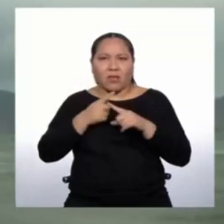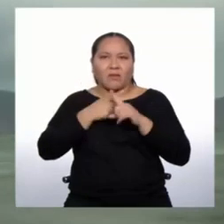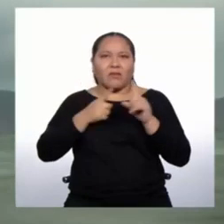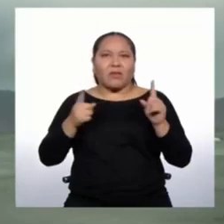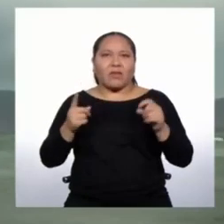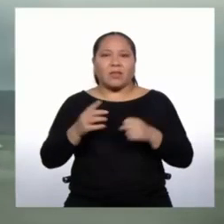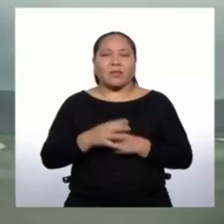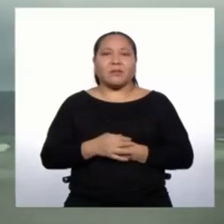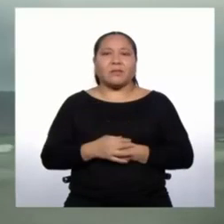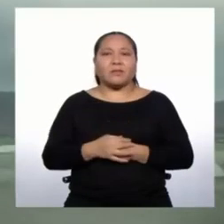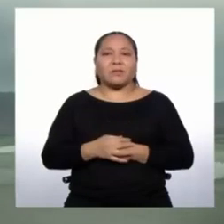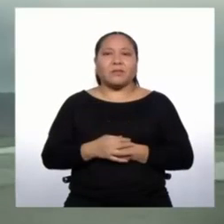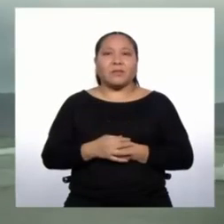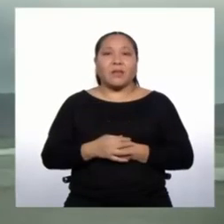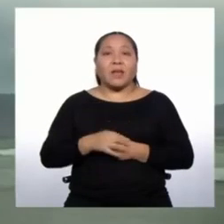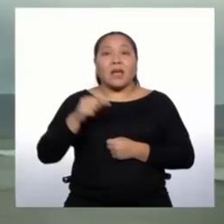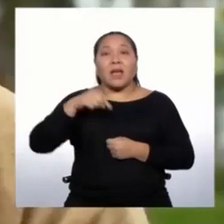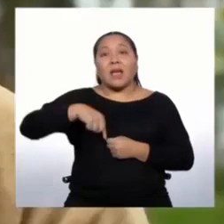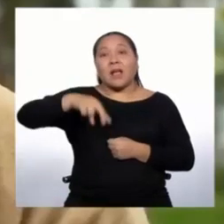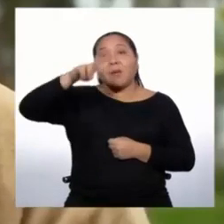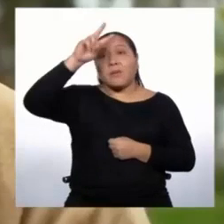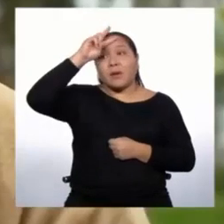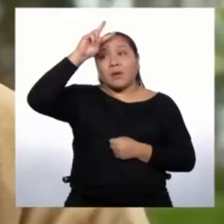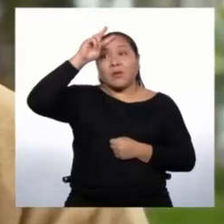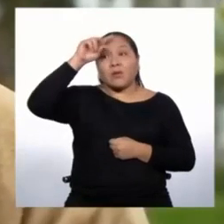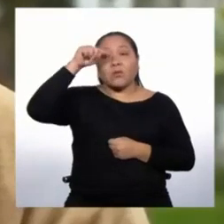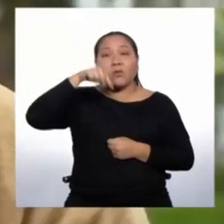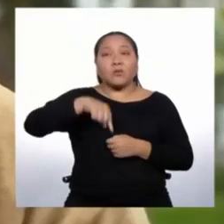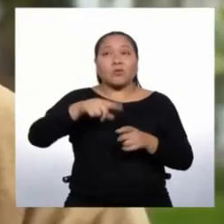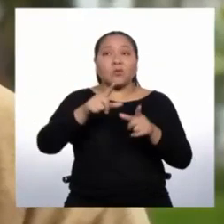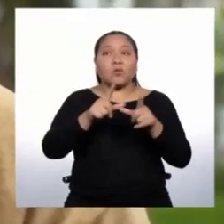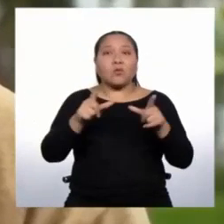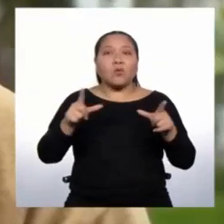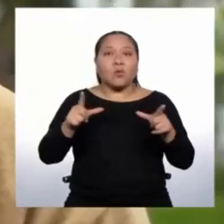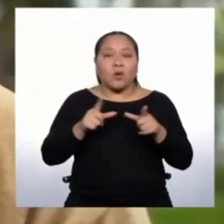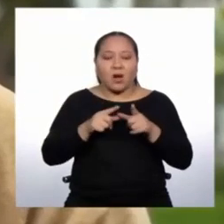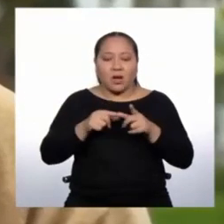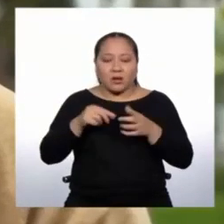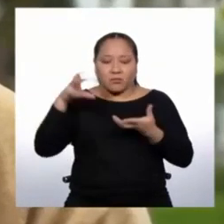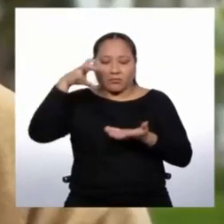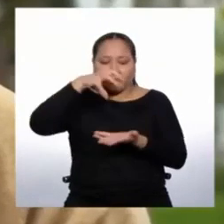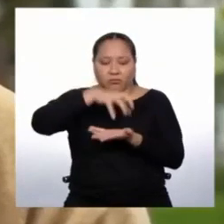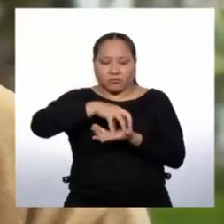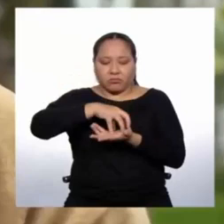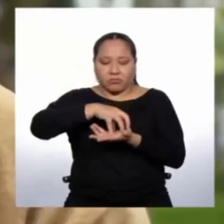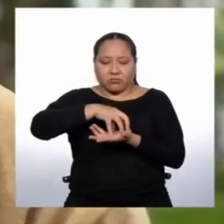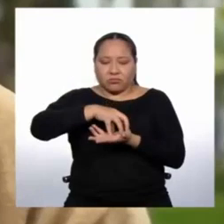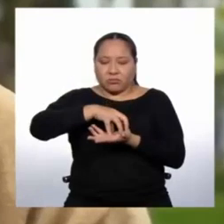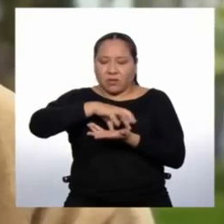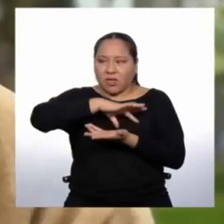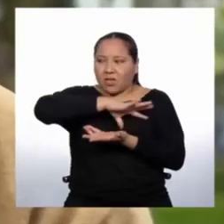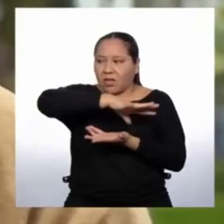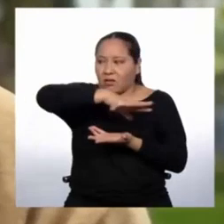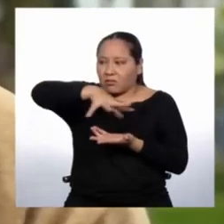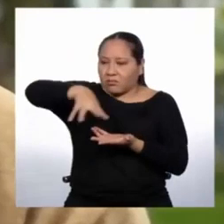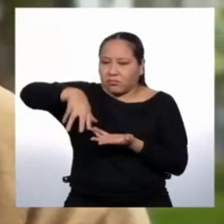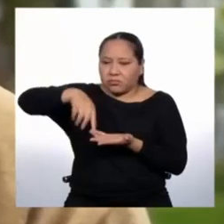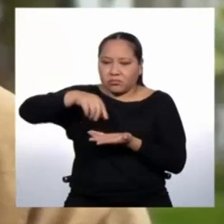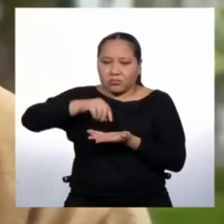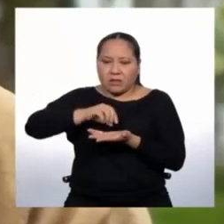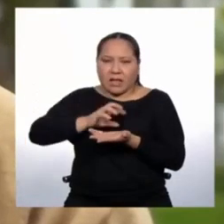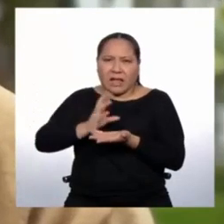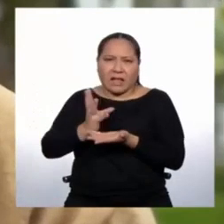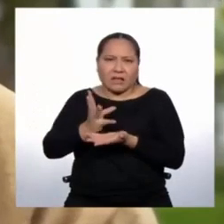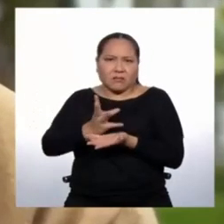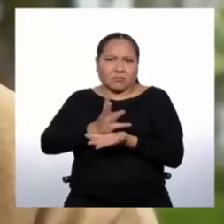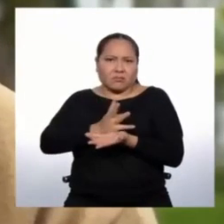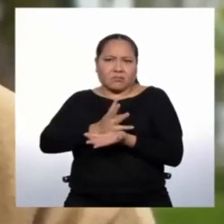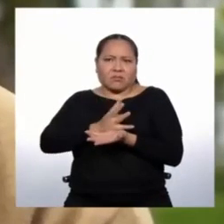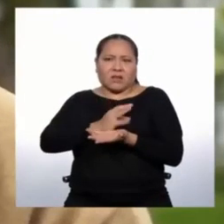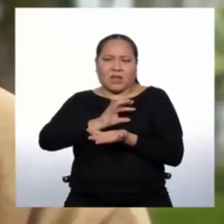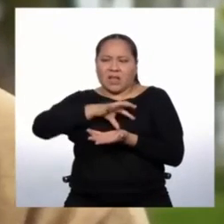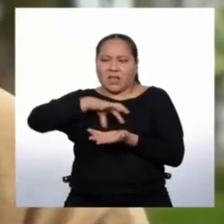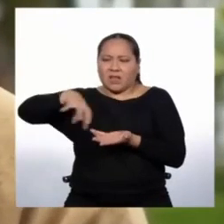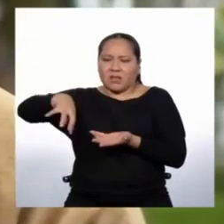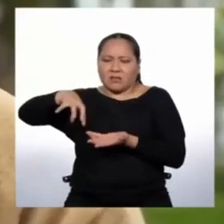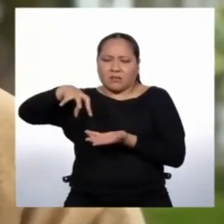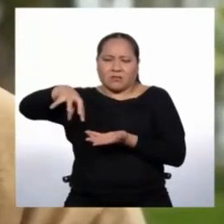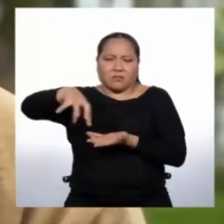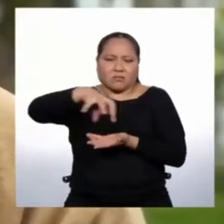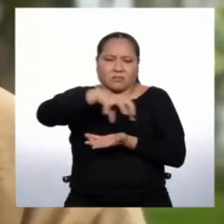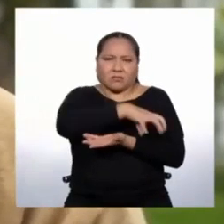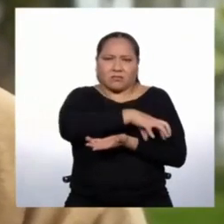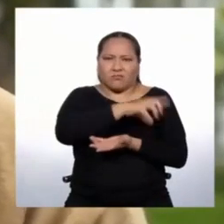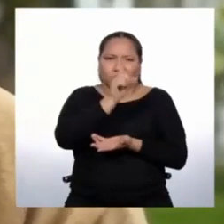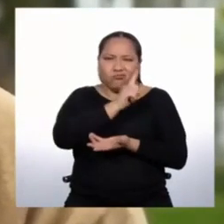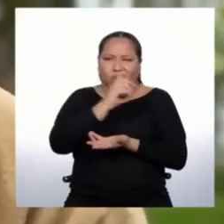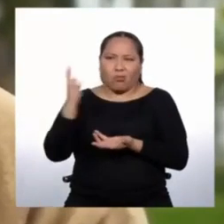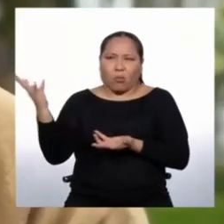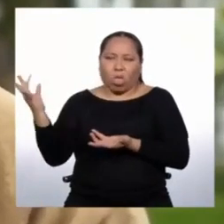El Perú es un país que, por su ubicación geográfica en el mundo, ha estado apartado de los grandes flujos humanos